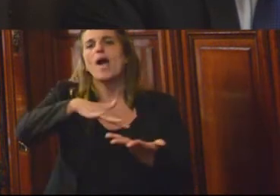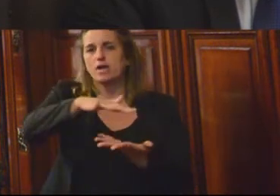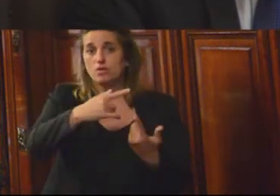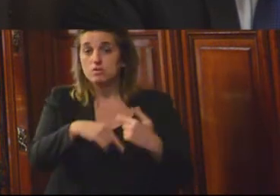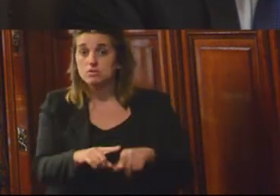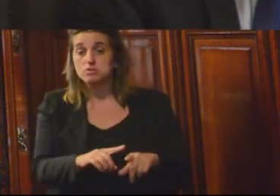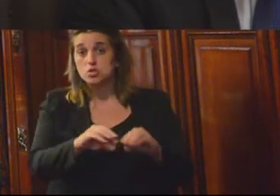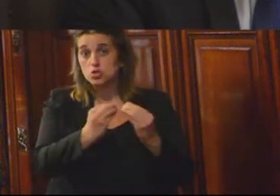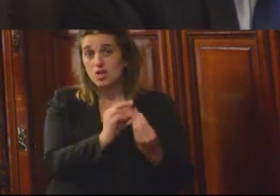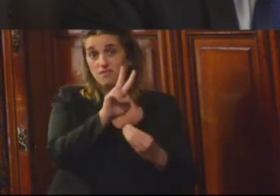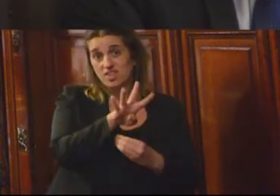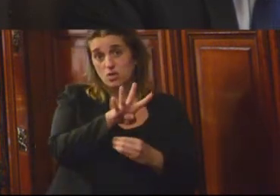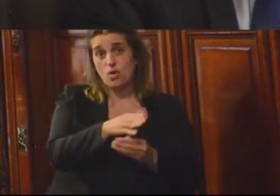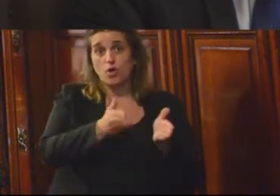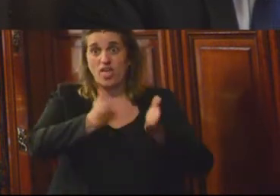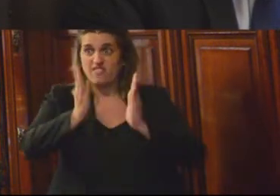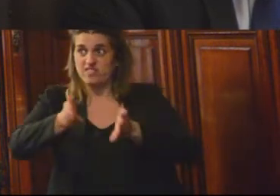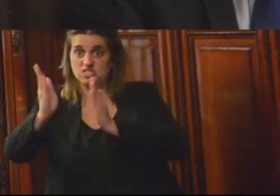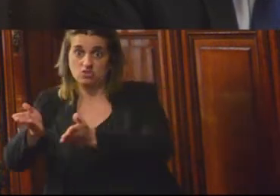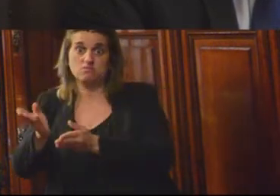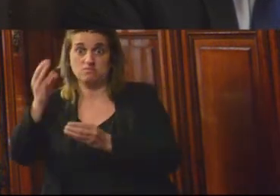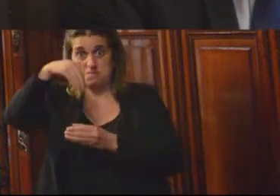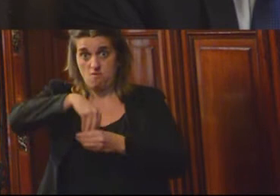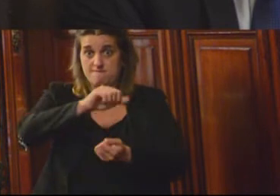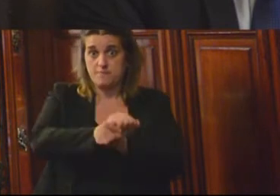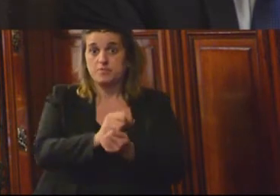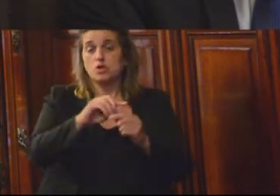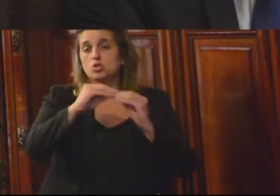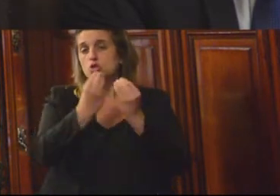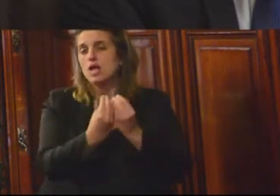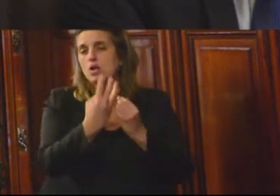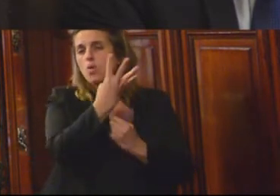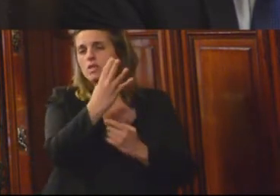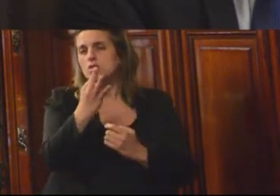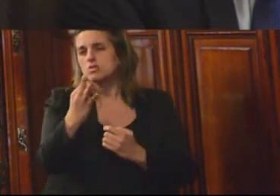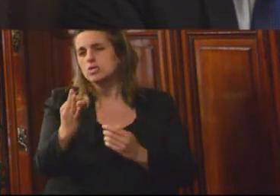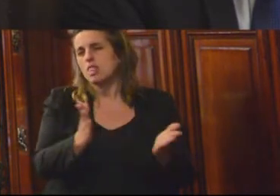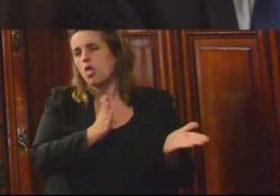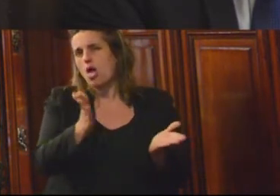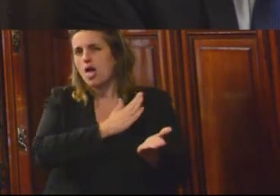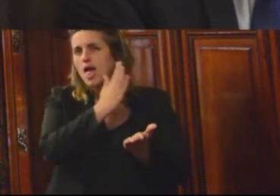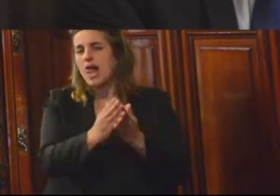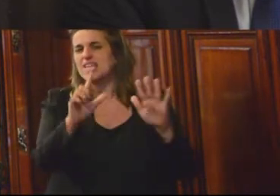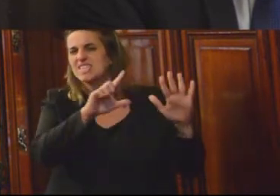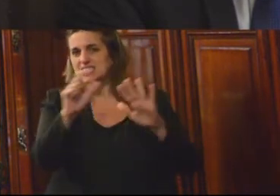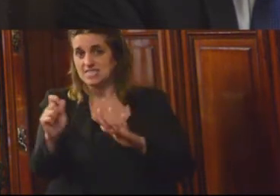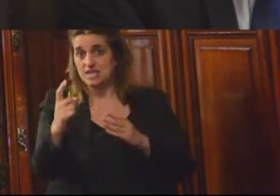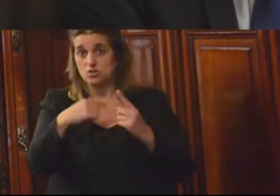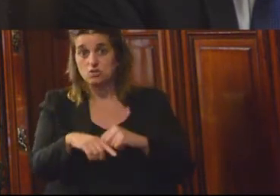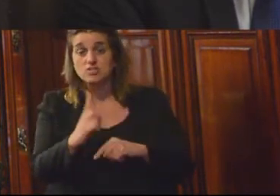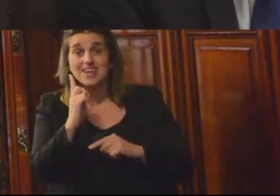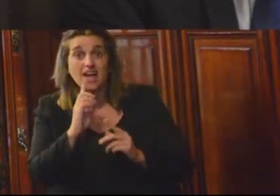24 pabellones son divididos entre 400 y 700 reclusos. Cada pabellón elige un equipo de